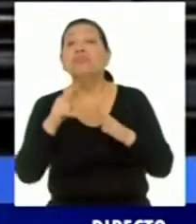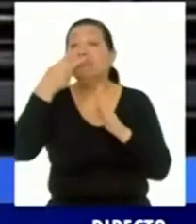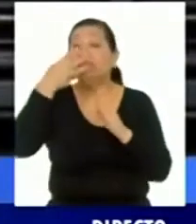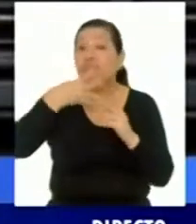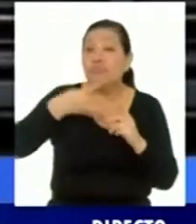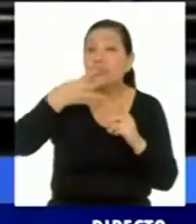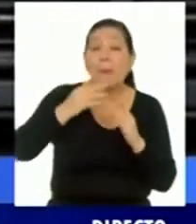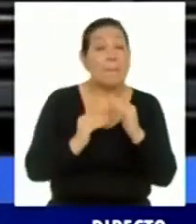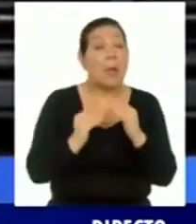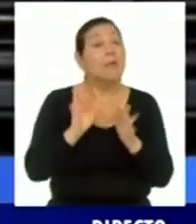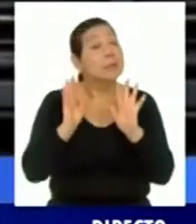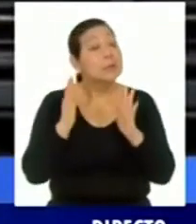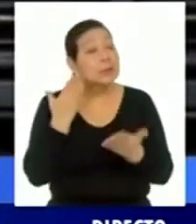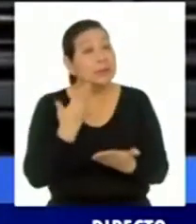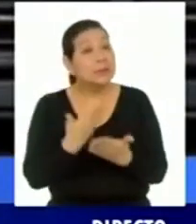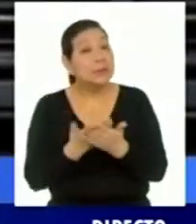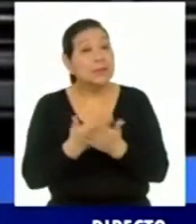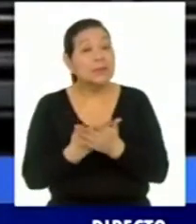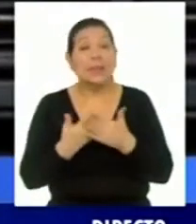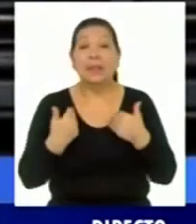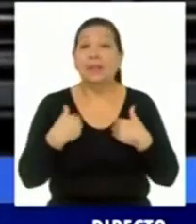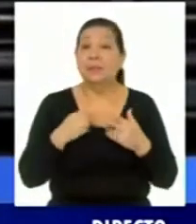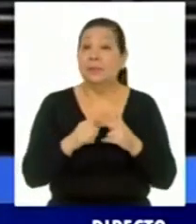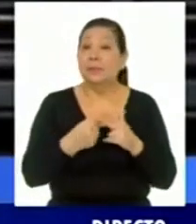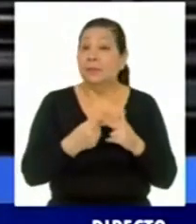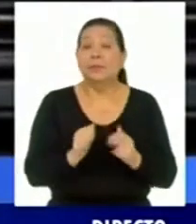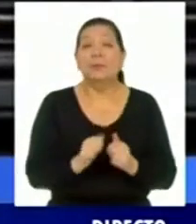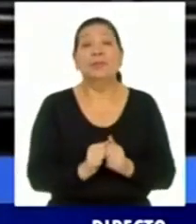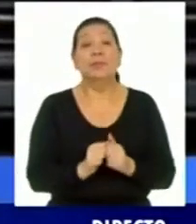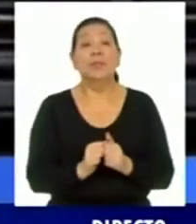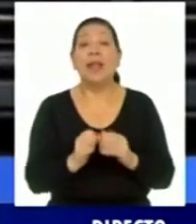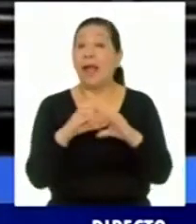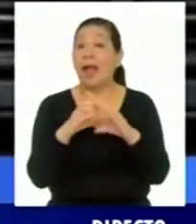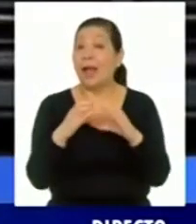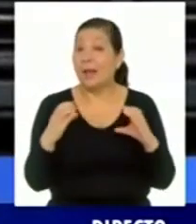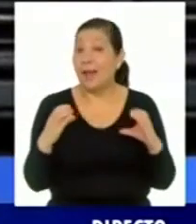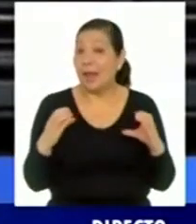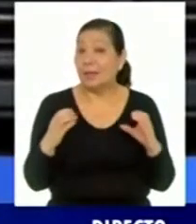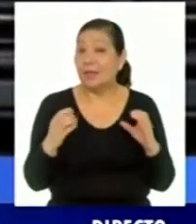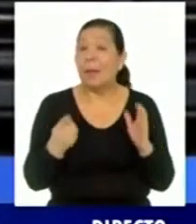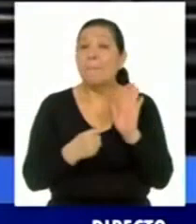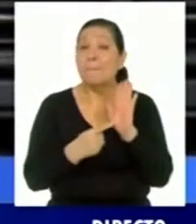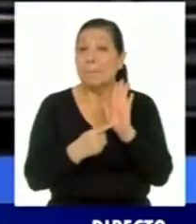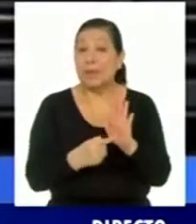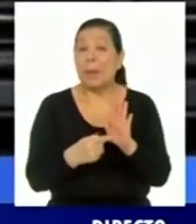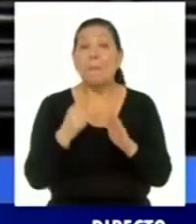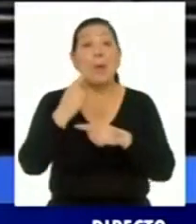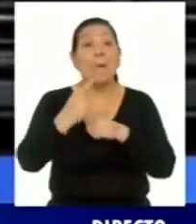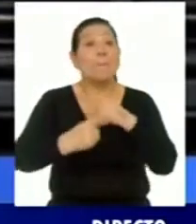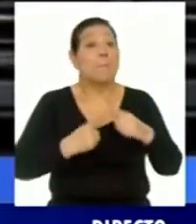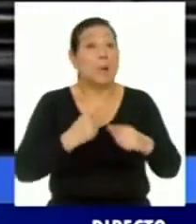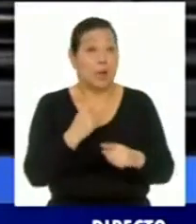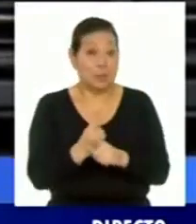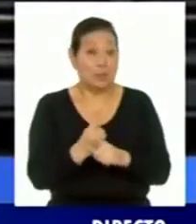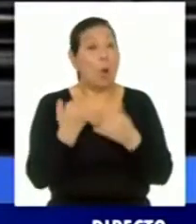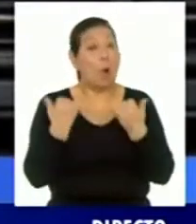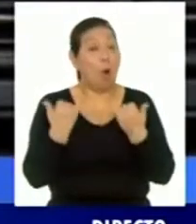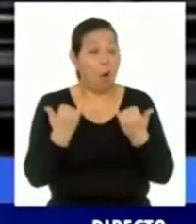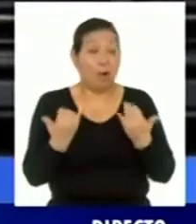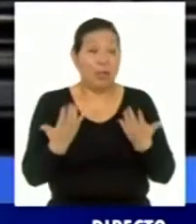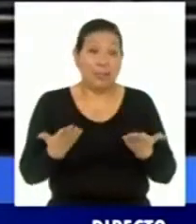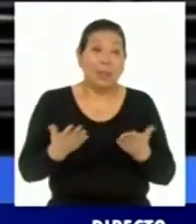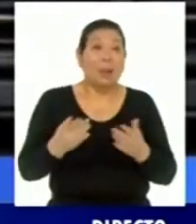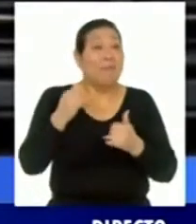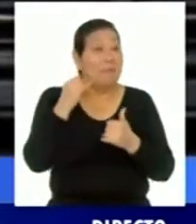estar en mayor probabilidad de tener un inicio de clases presenciales para el próximo semestre, porque ahora estamos